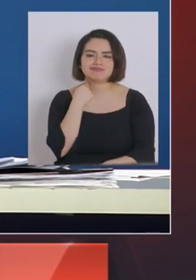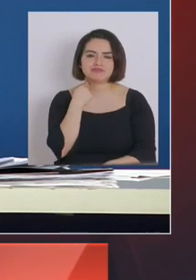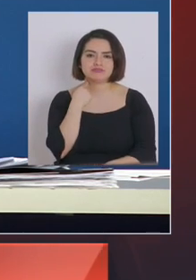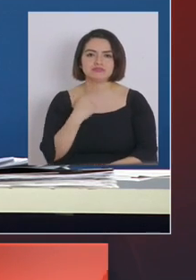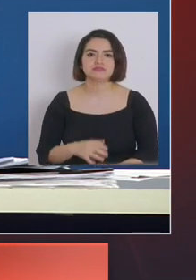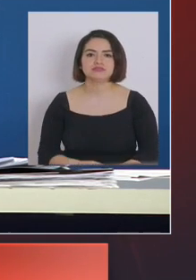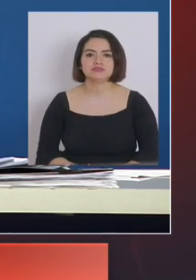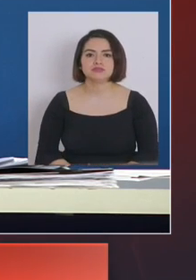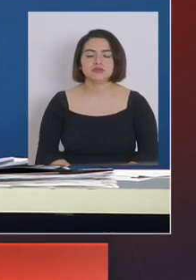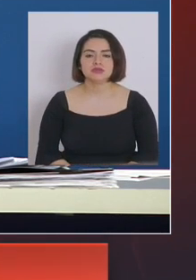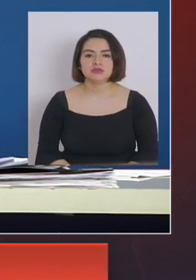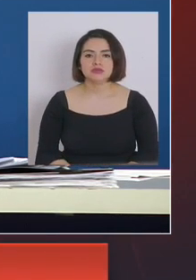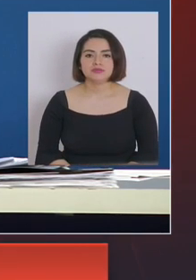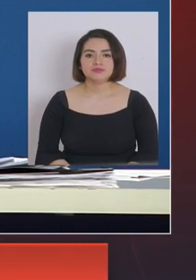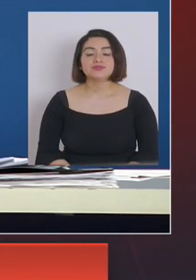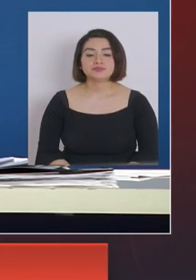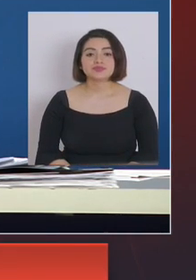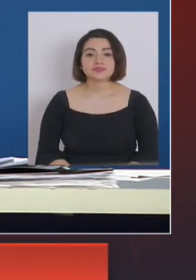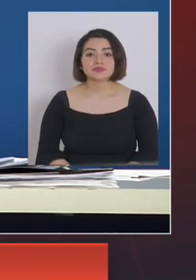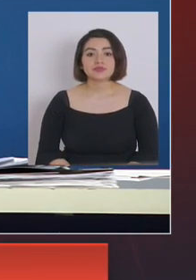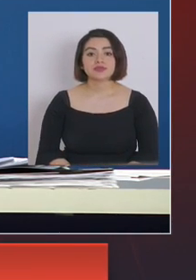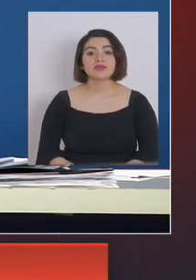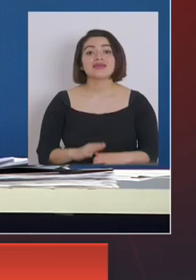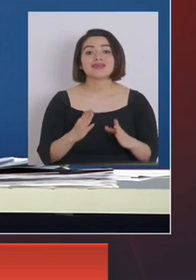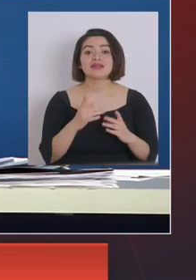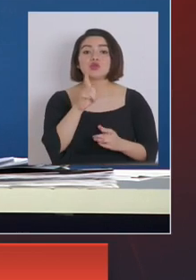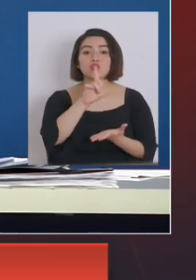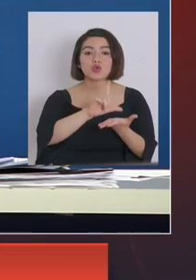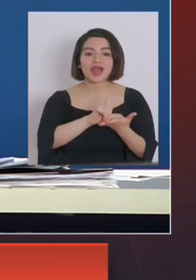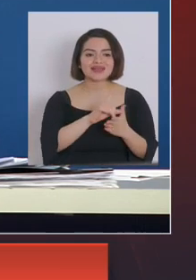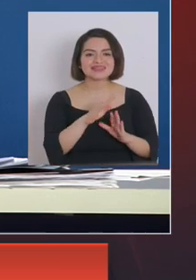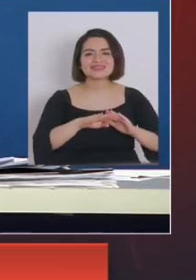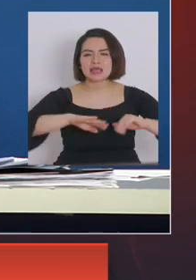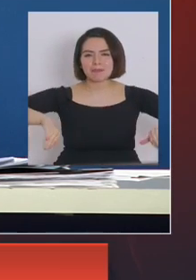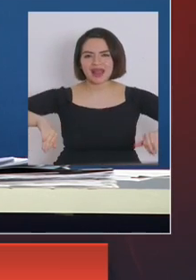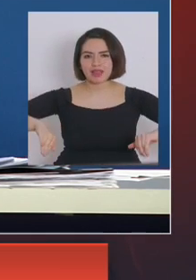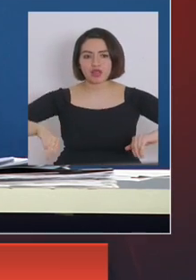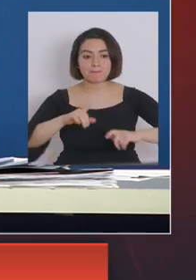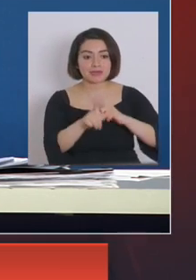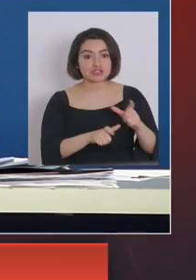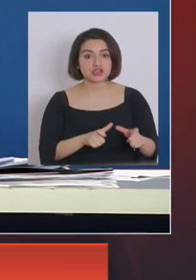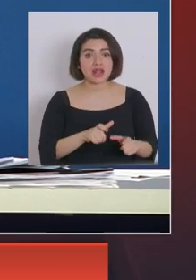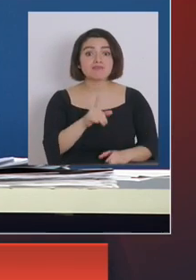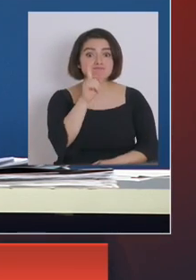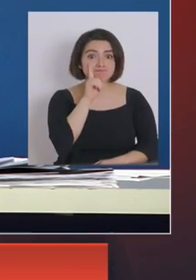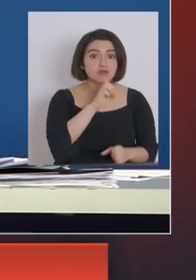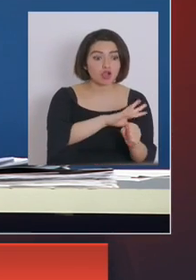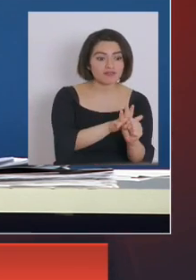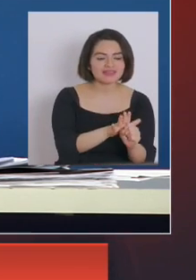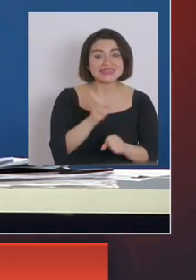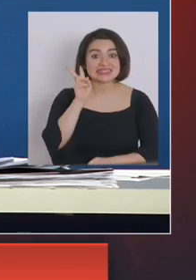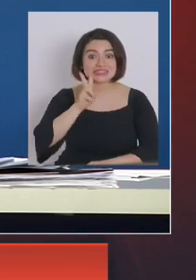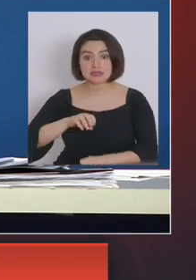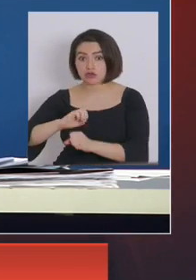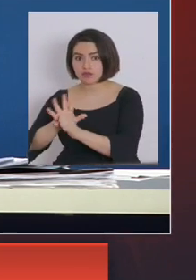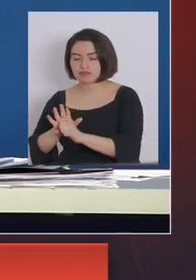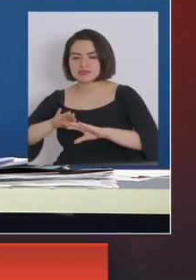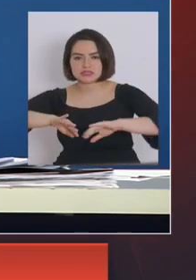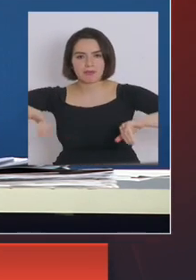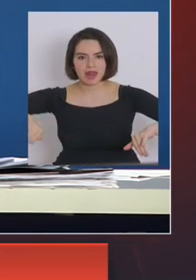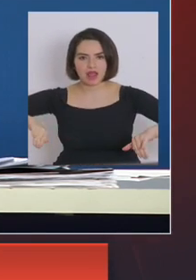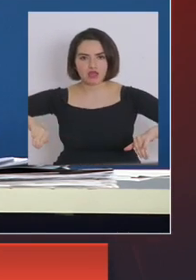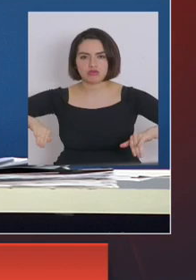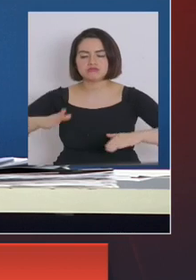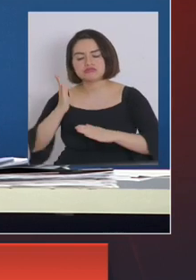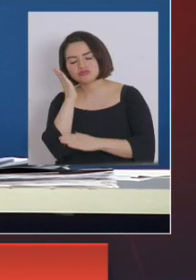vamos a tener se están instalando albergues separados para personas con COVID y sin COVID y además de eso en todos los albergues